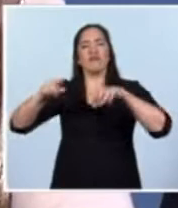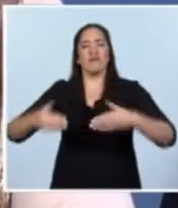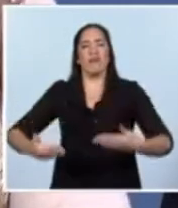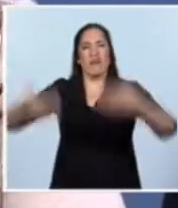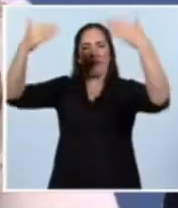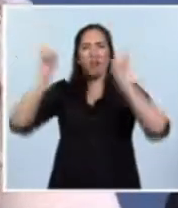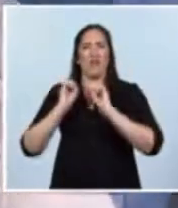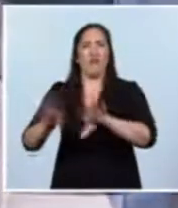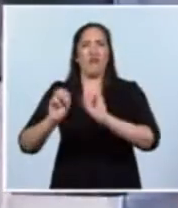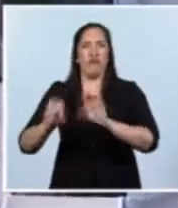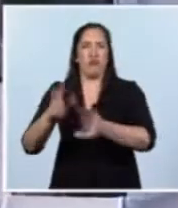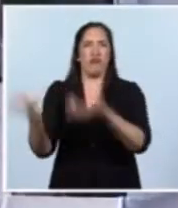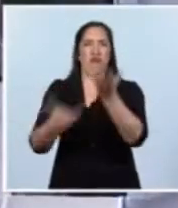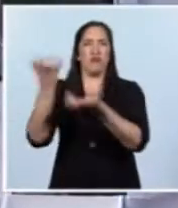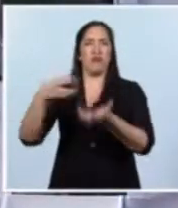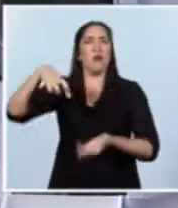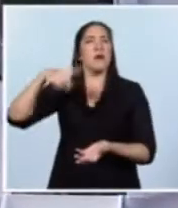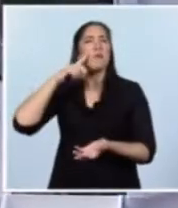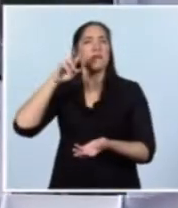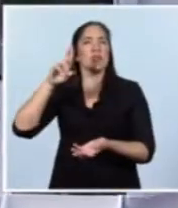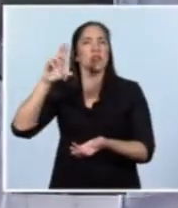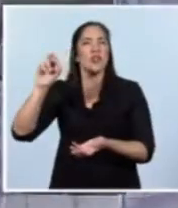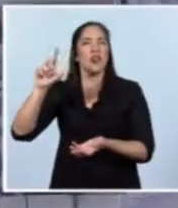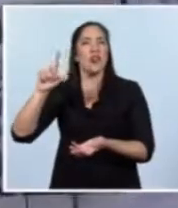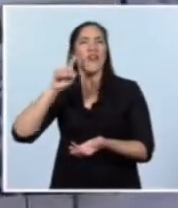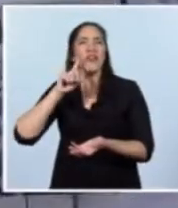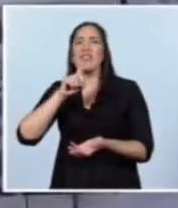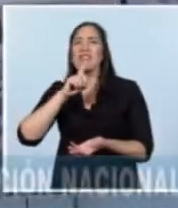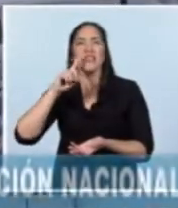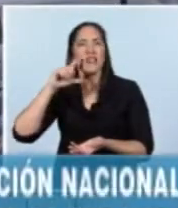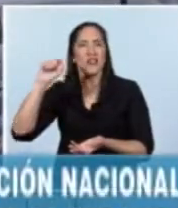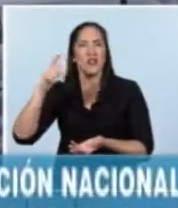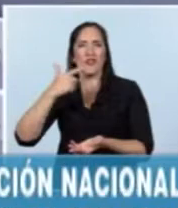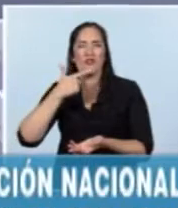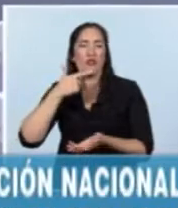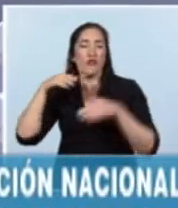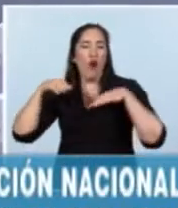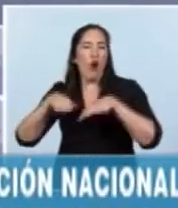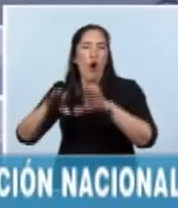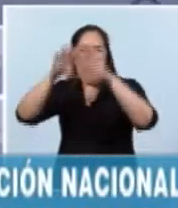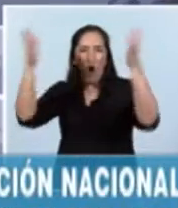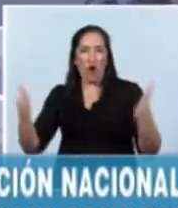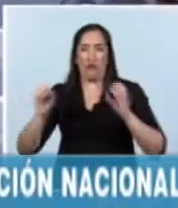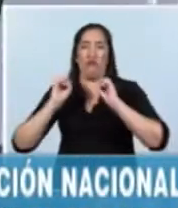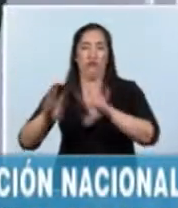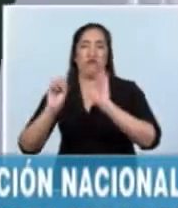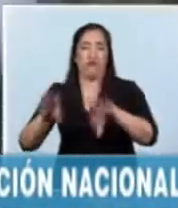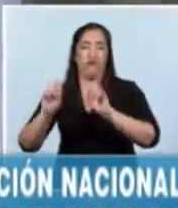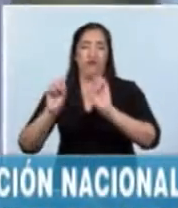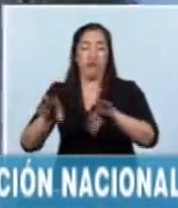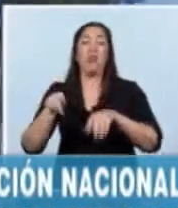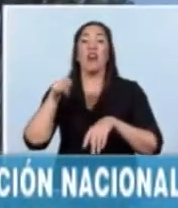porque me suena raro eso de pirolíticos, pero bueno, son dos inmensos hornos